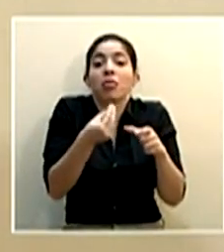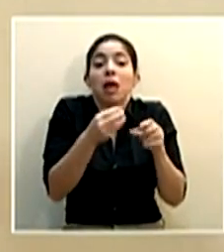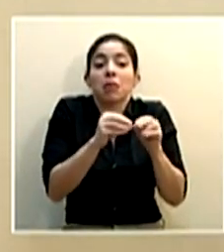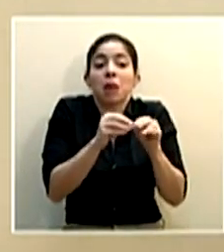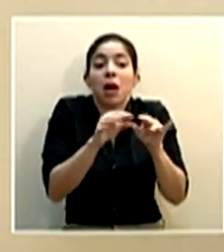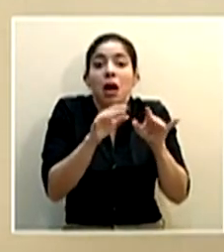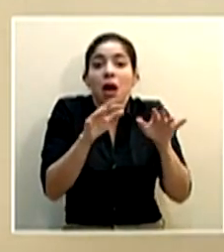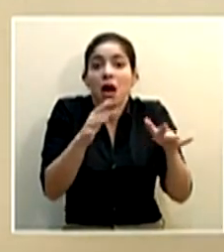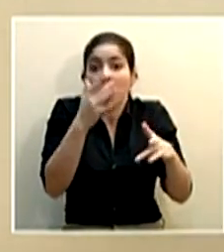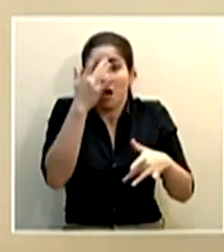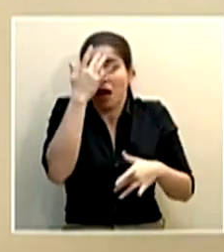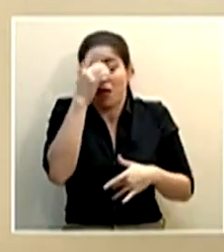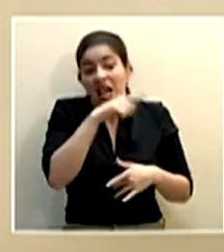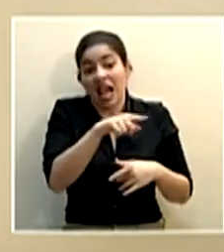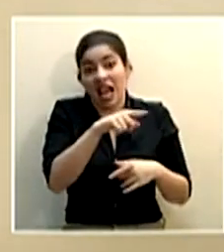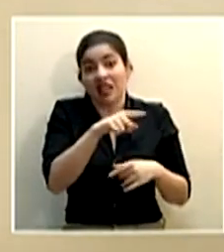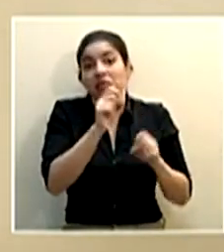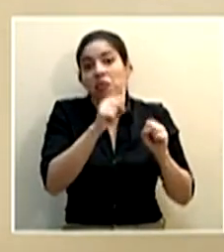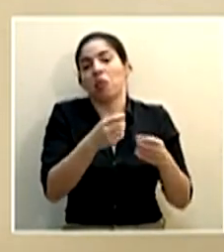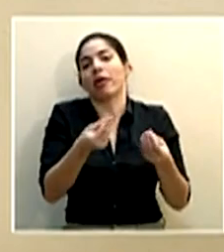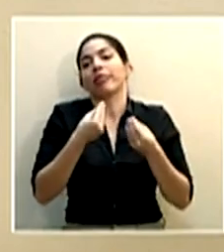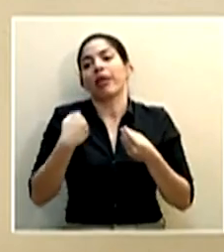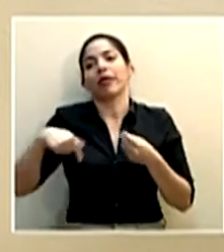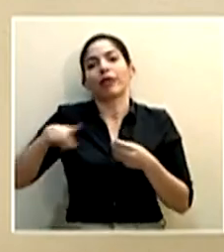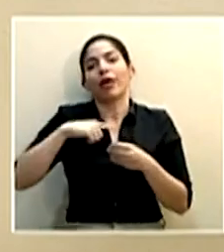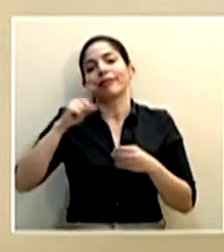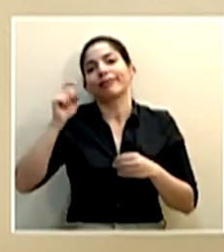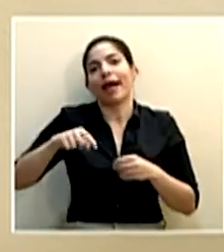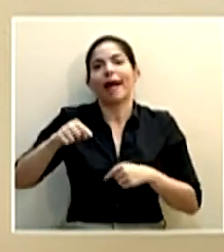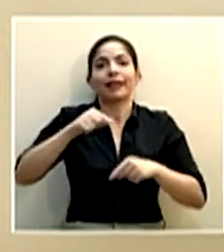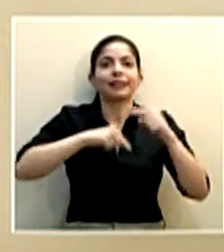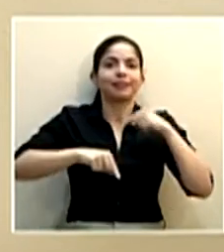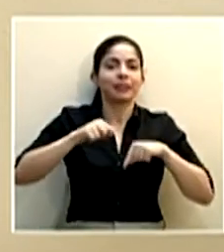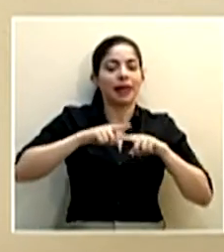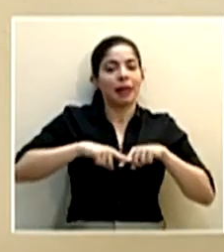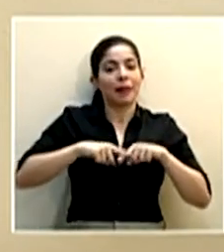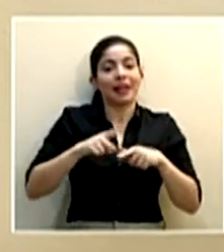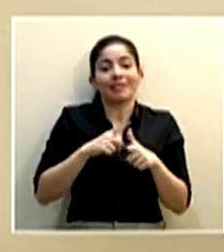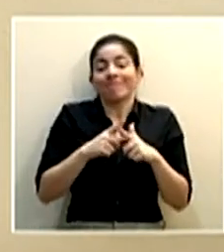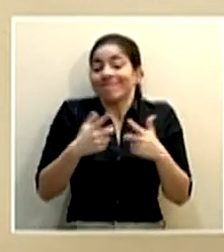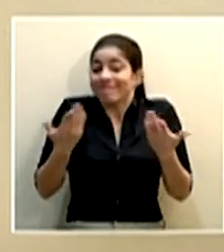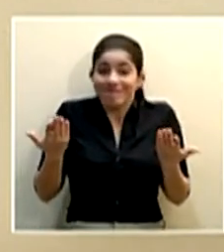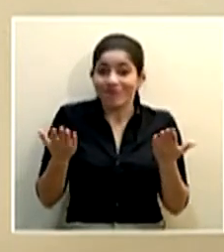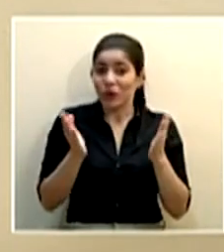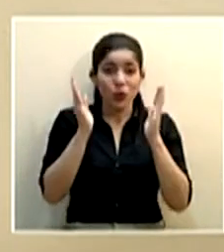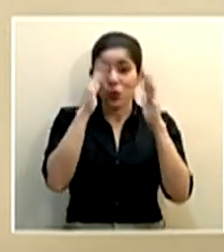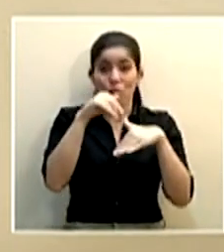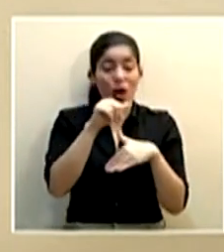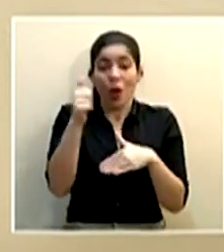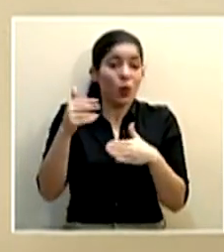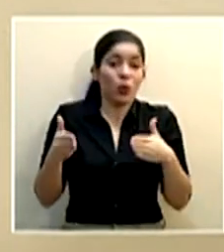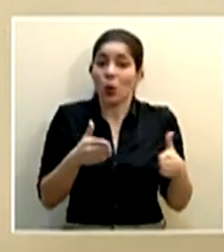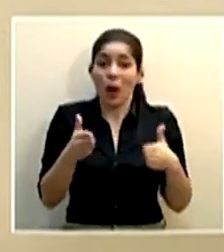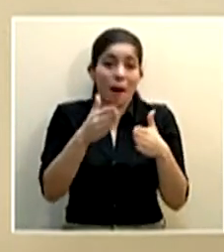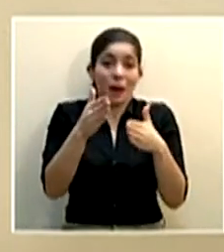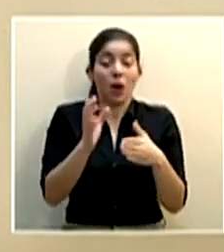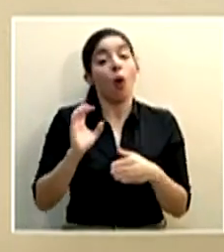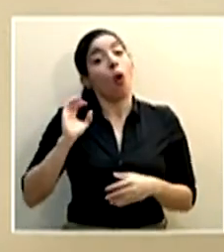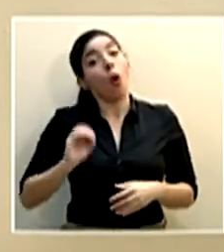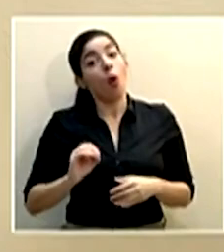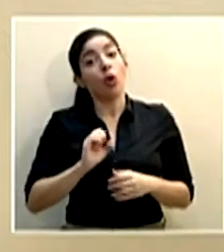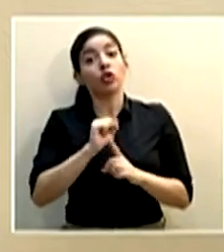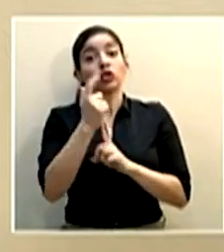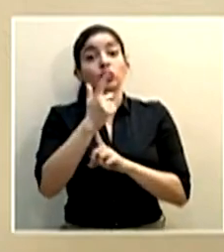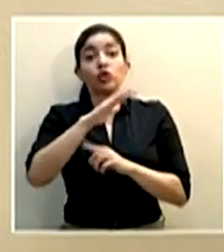muchos casos lamentablemente tendríamos que ir para atrás así que no tenemos otra otra ruta o nos comportamos